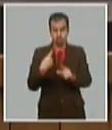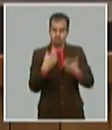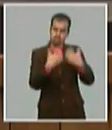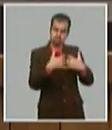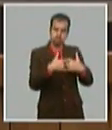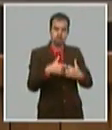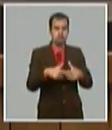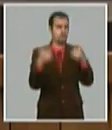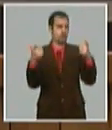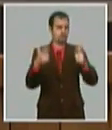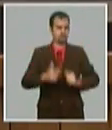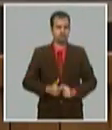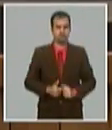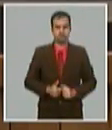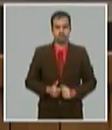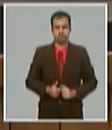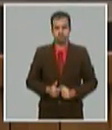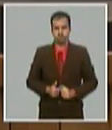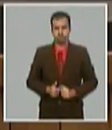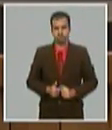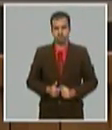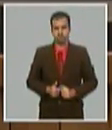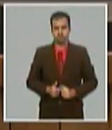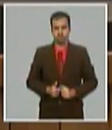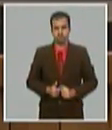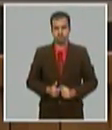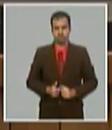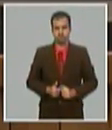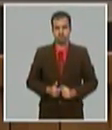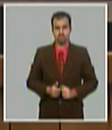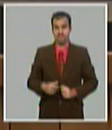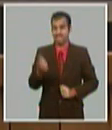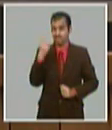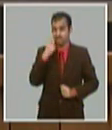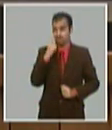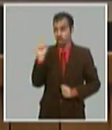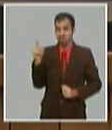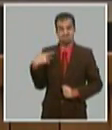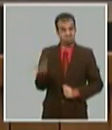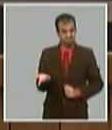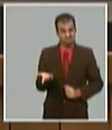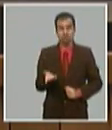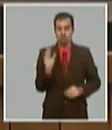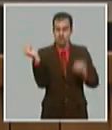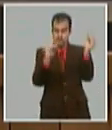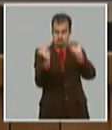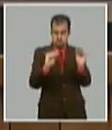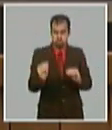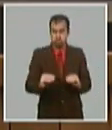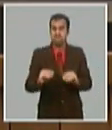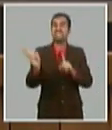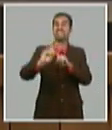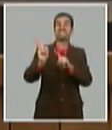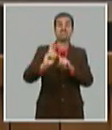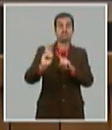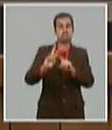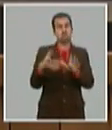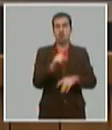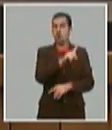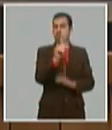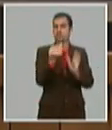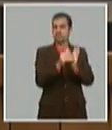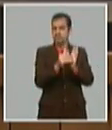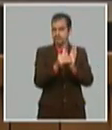ven ahí por ejemplo en el ensamblaje de televisores que nosotros este año estaremos unos 11.834